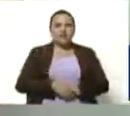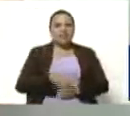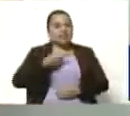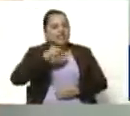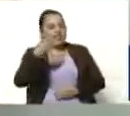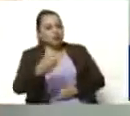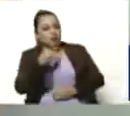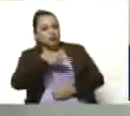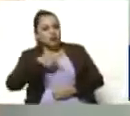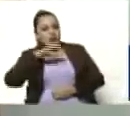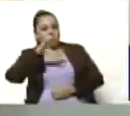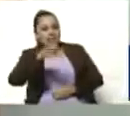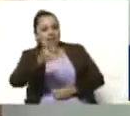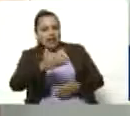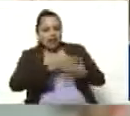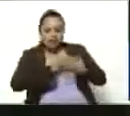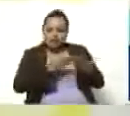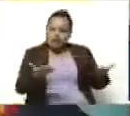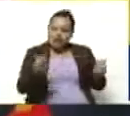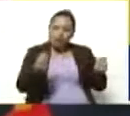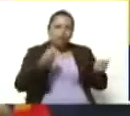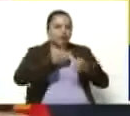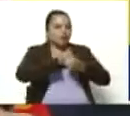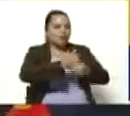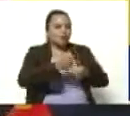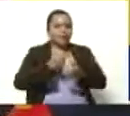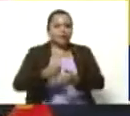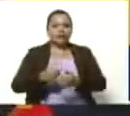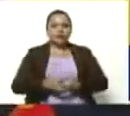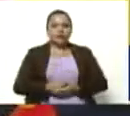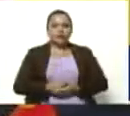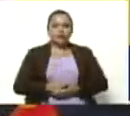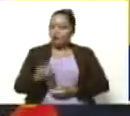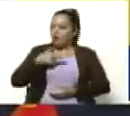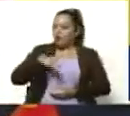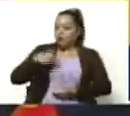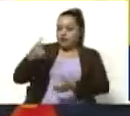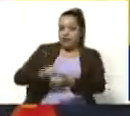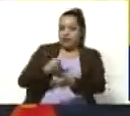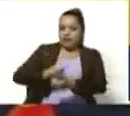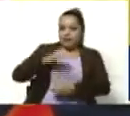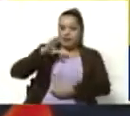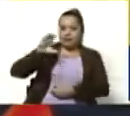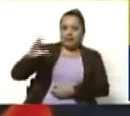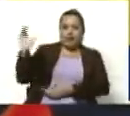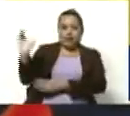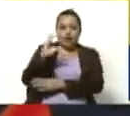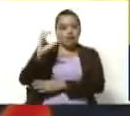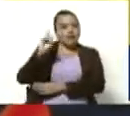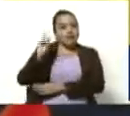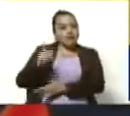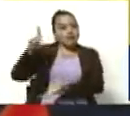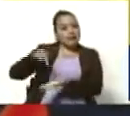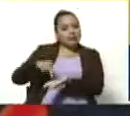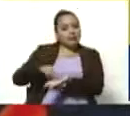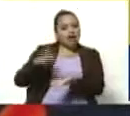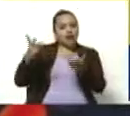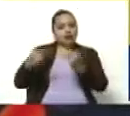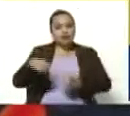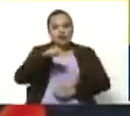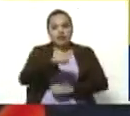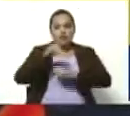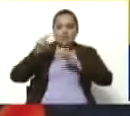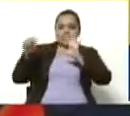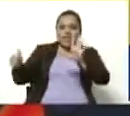nuestra patria te va a recibir con mucho amor. Nuestra hermana patria, Colombia, se hizo presente en el 16º Festival